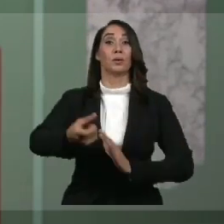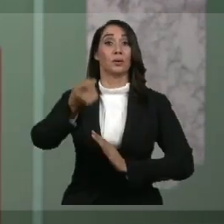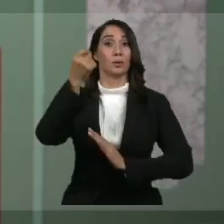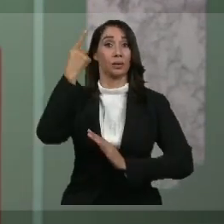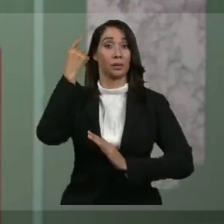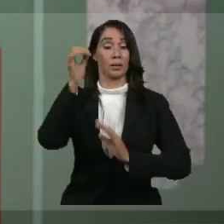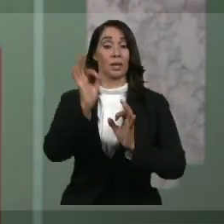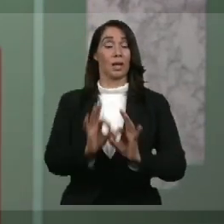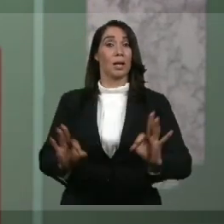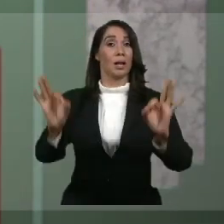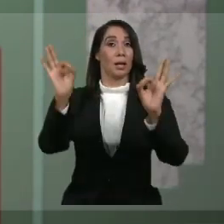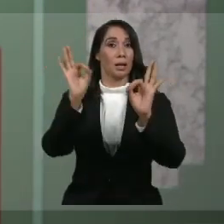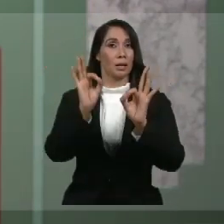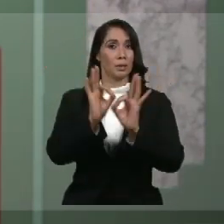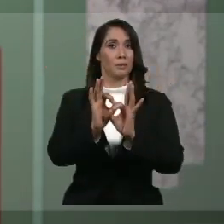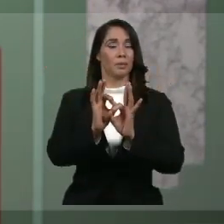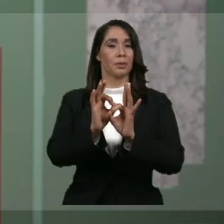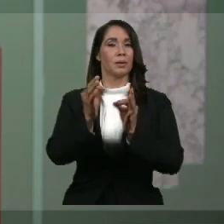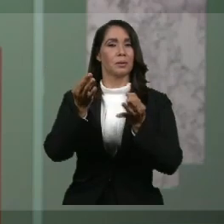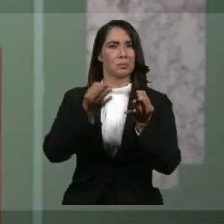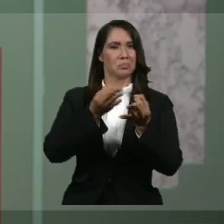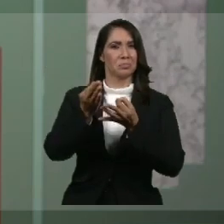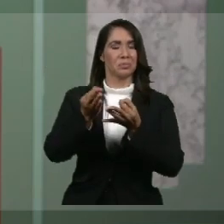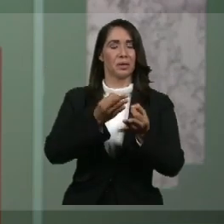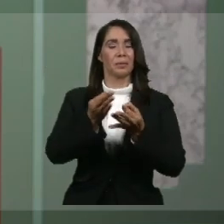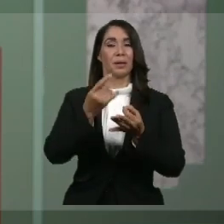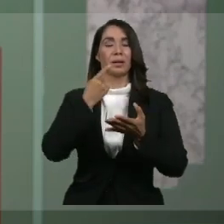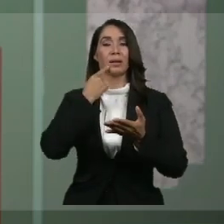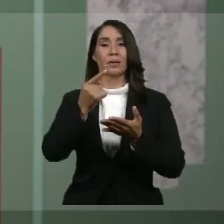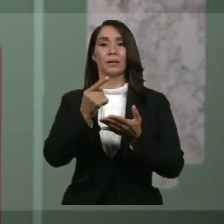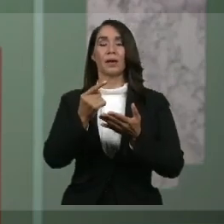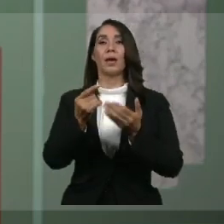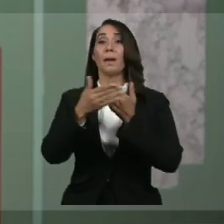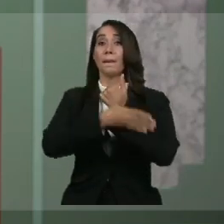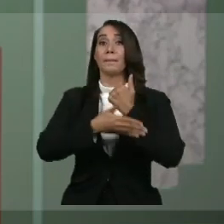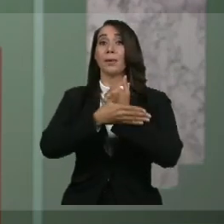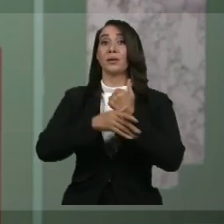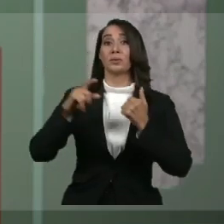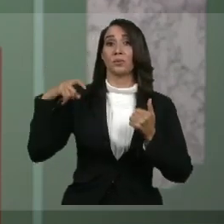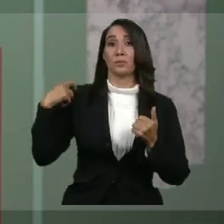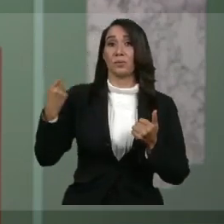importancia de este dato, les diré que países como España